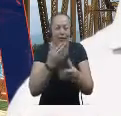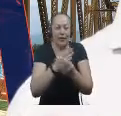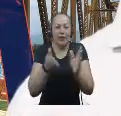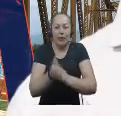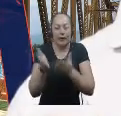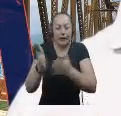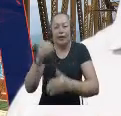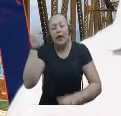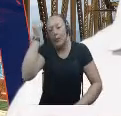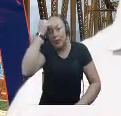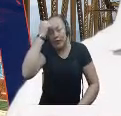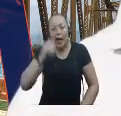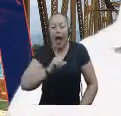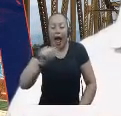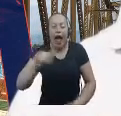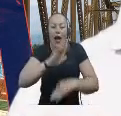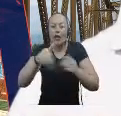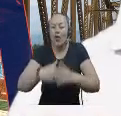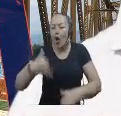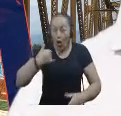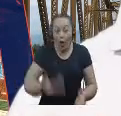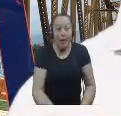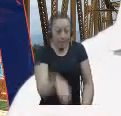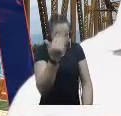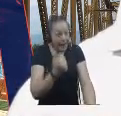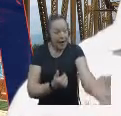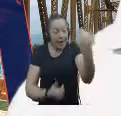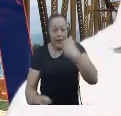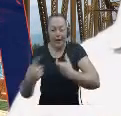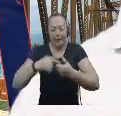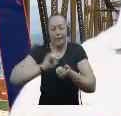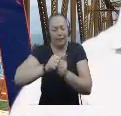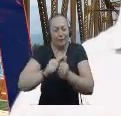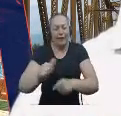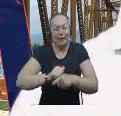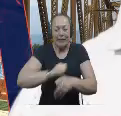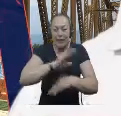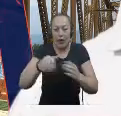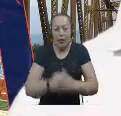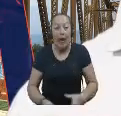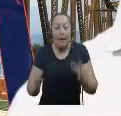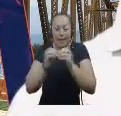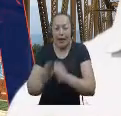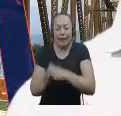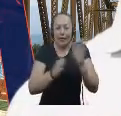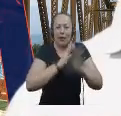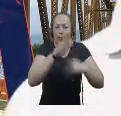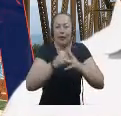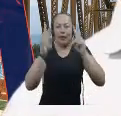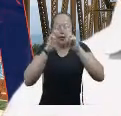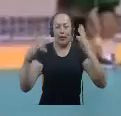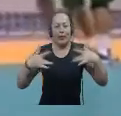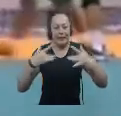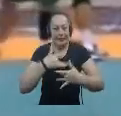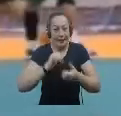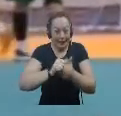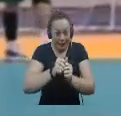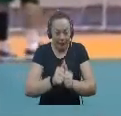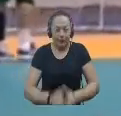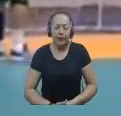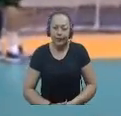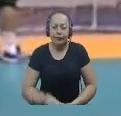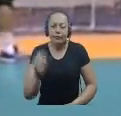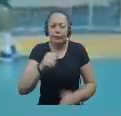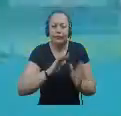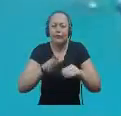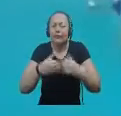Nelly Rodríguez invita a los jóvenes a que se unan a esta práctica deportiva Y así avancen en temas de salud y deporte Desde